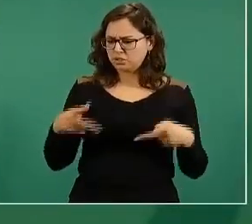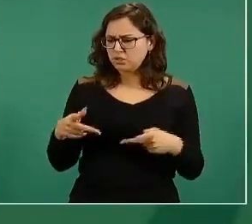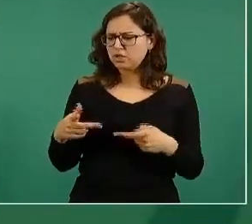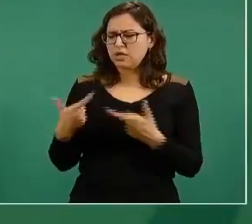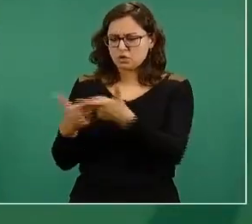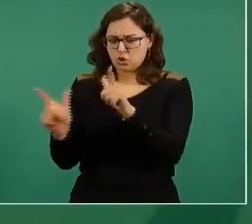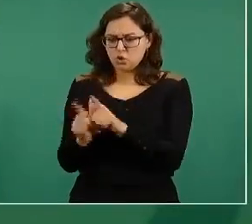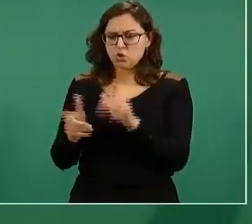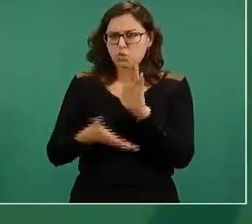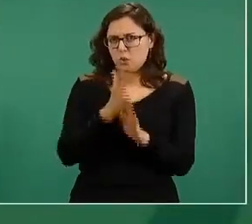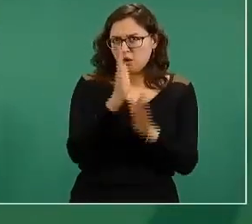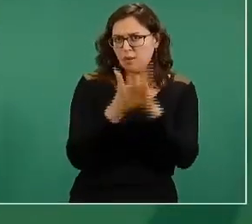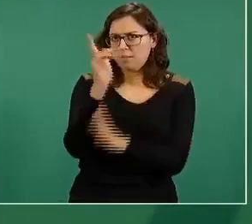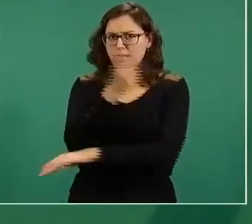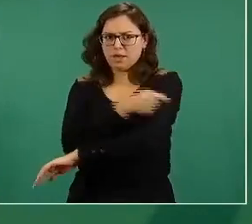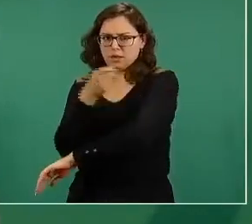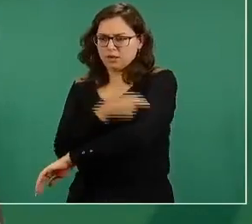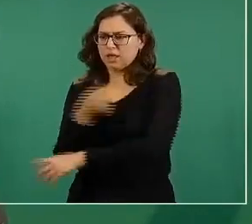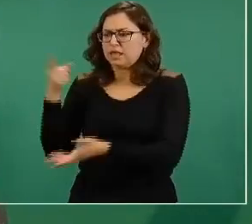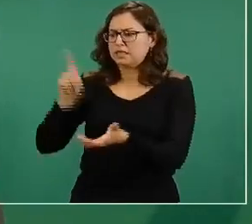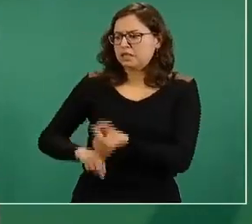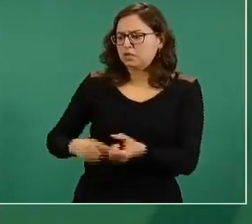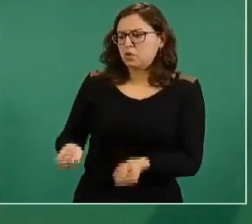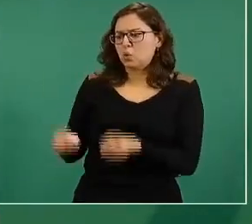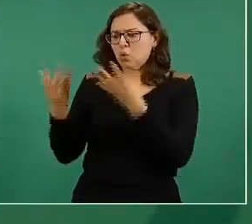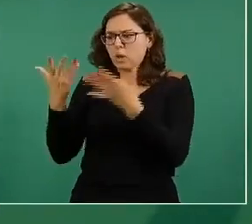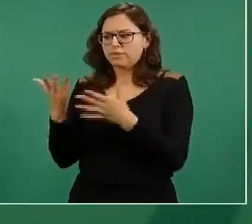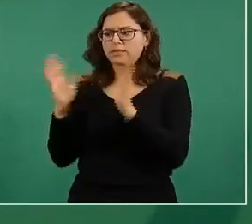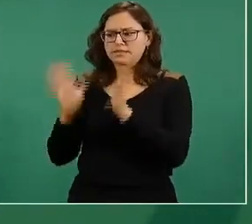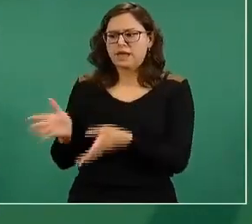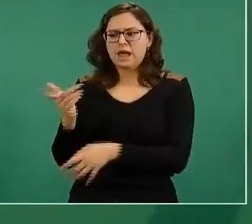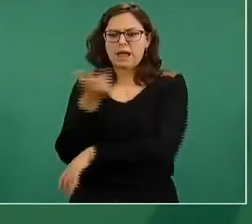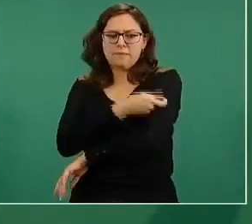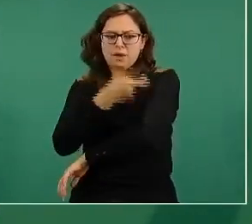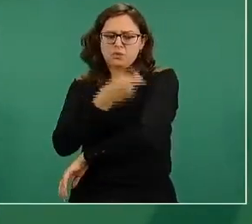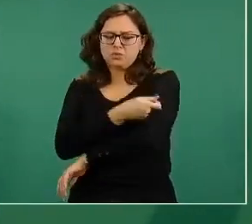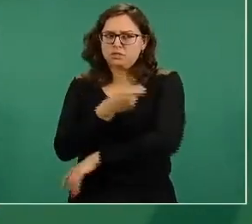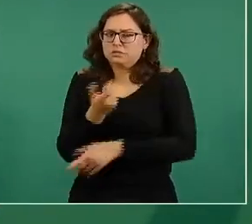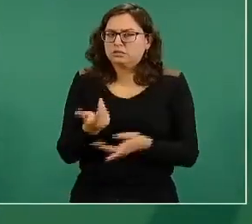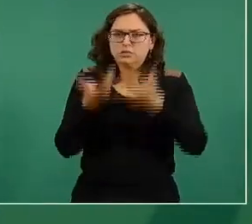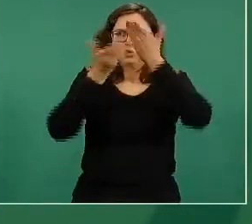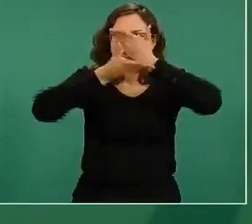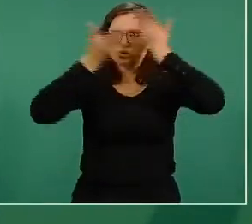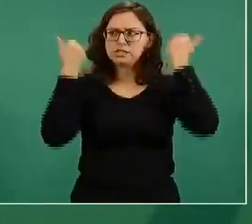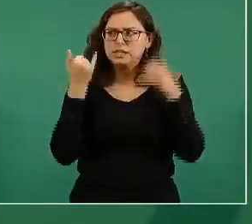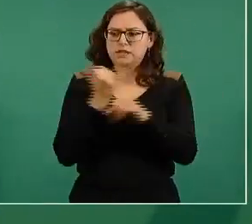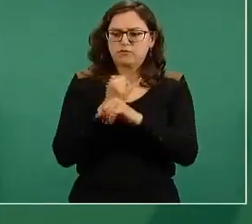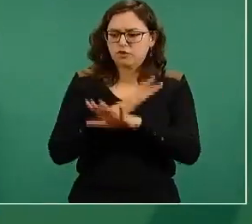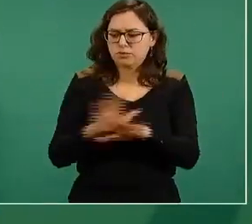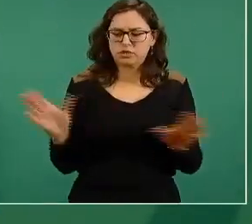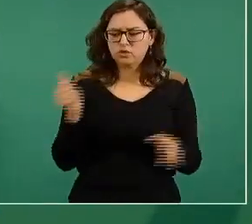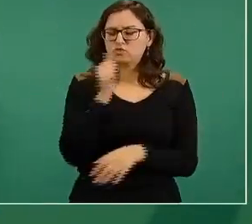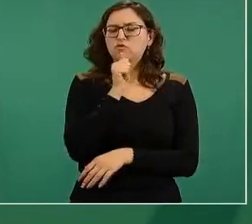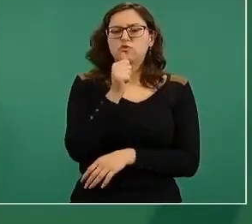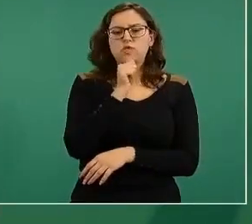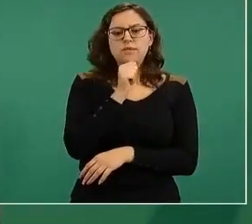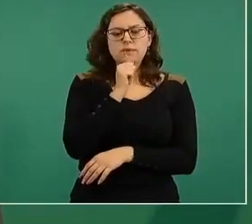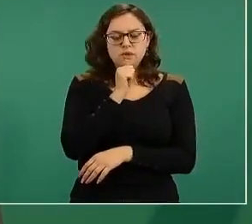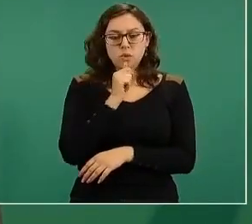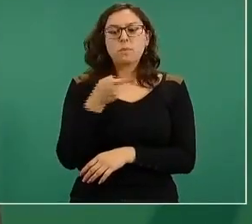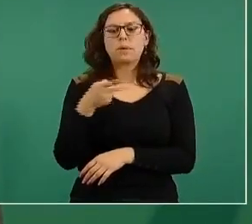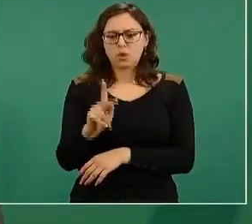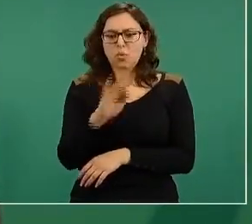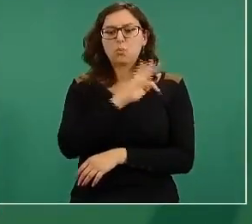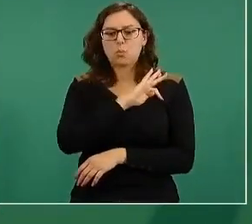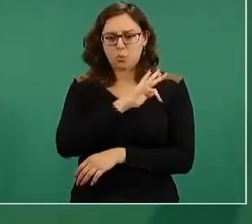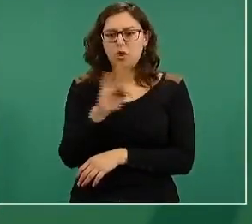Nación, de las que deben estar, no tengo el dato. En este momento pudiéramos ver a través del sistema